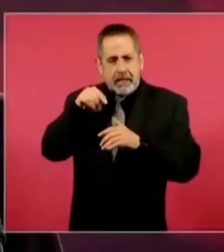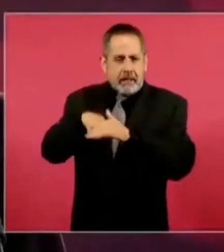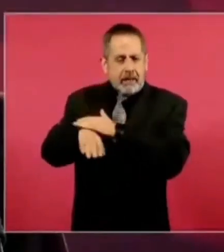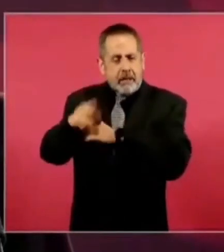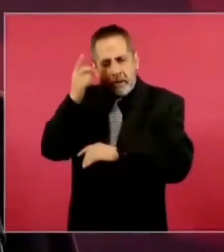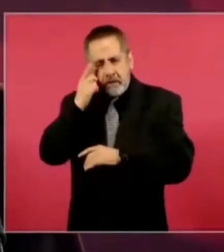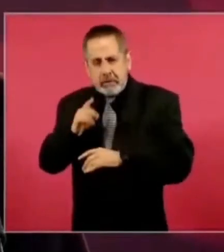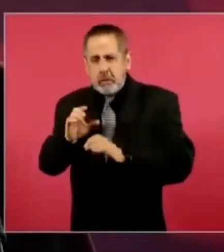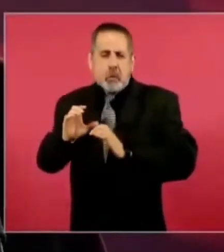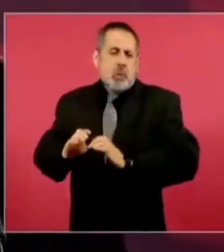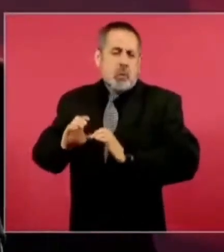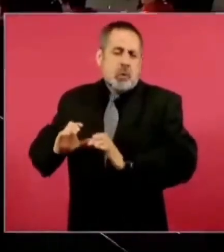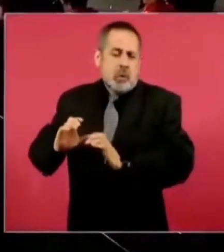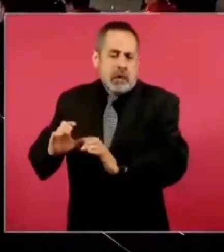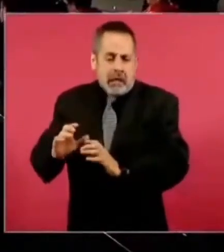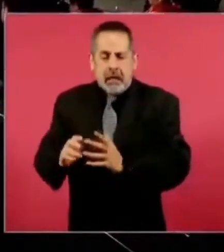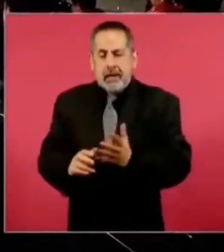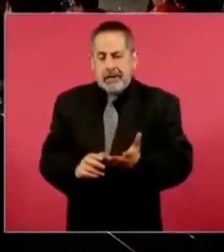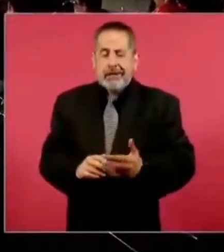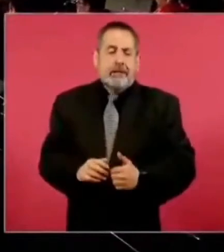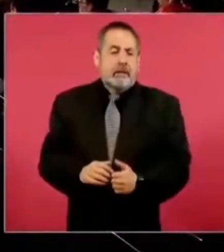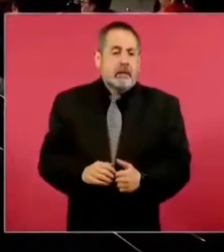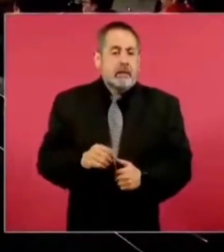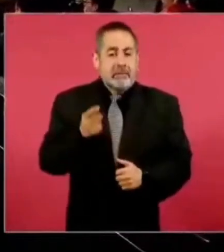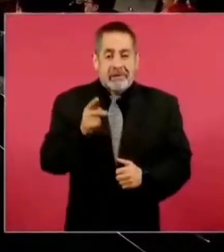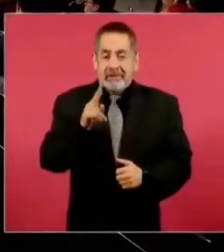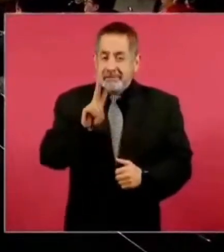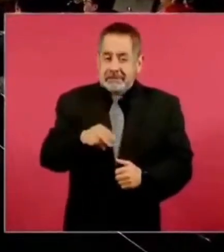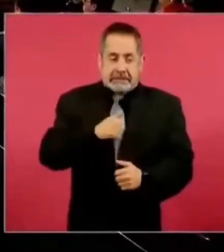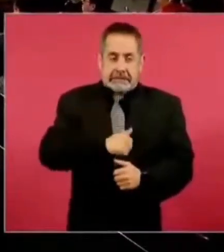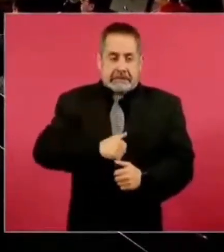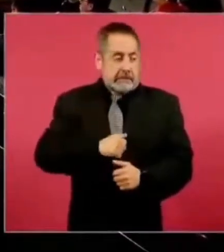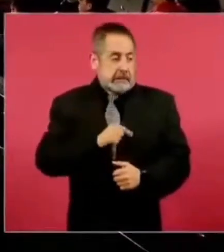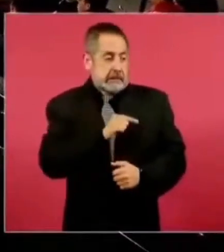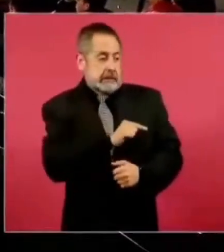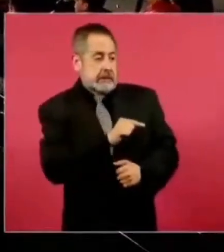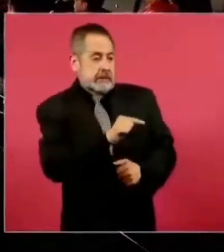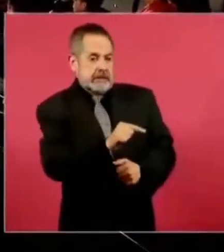Sin embargo, muchos de los traficantes de personas